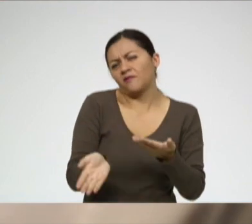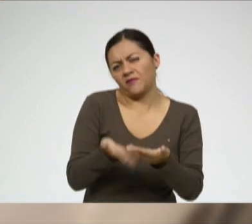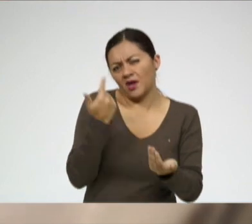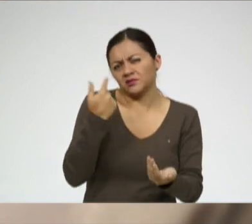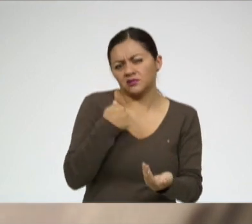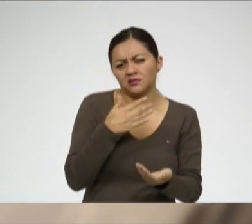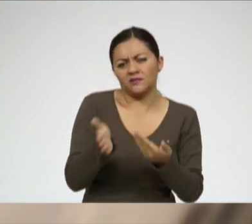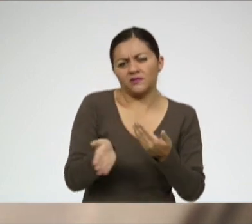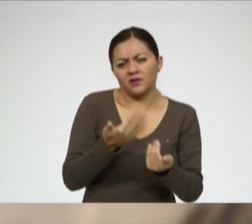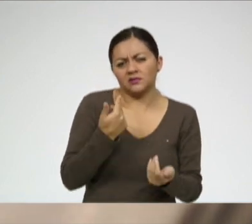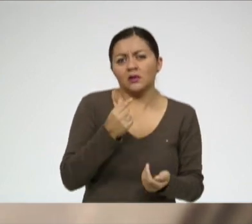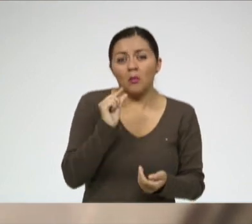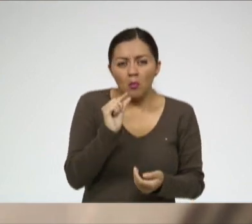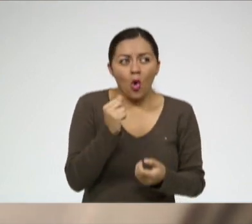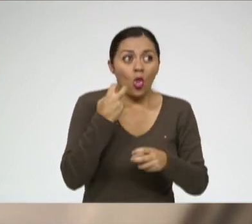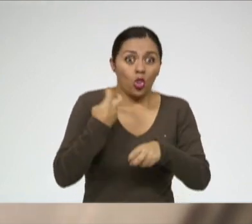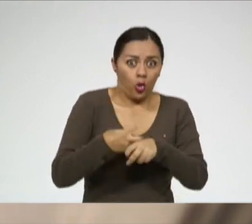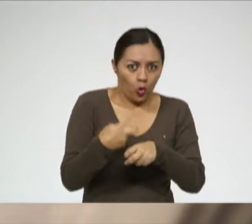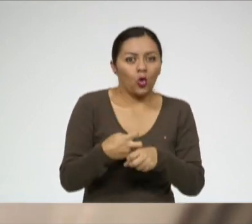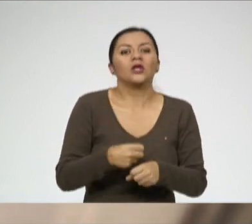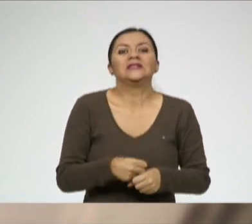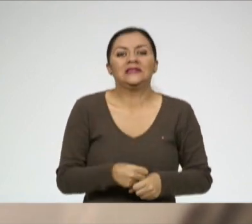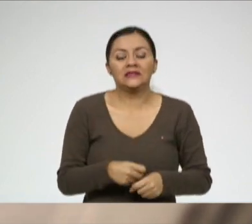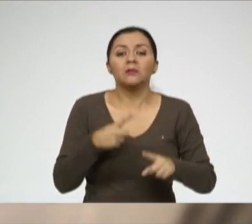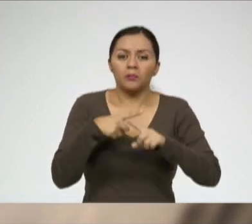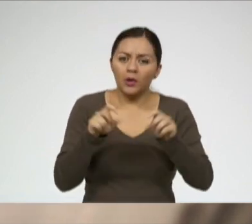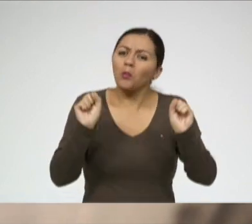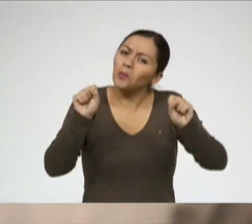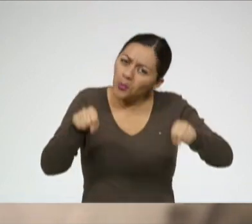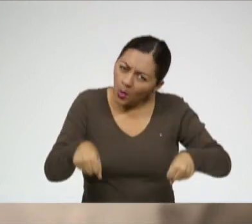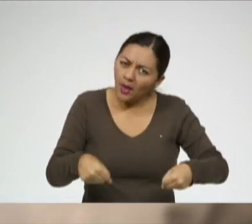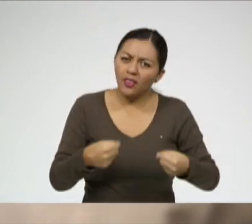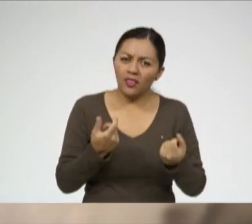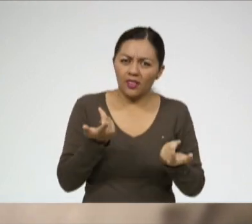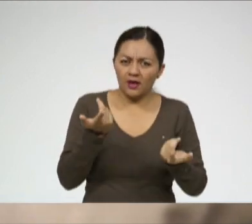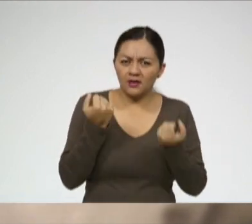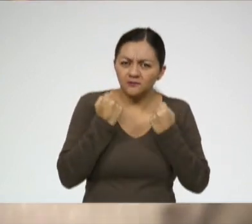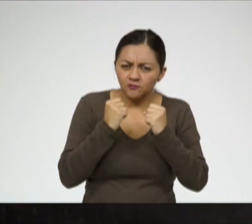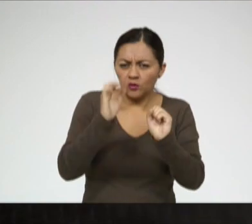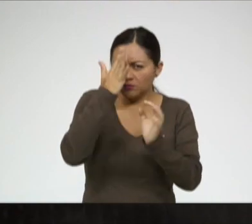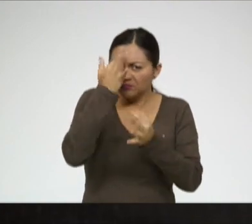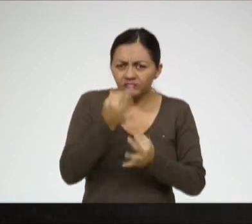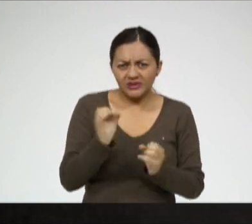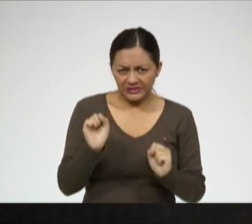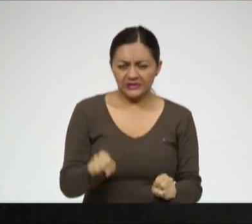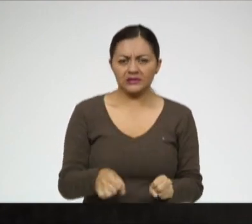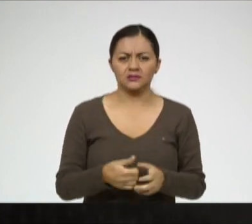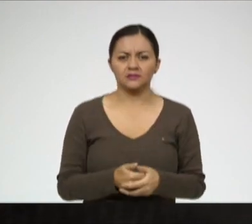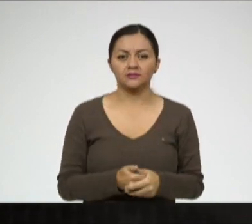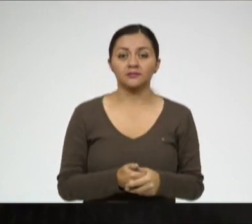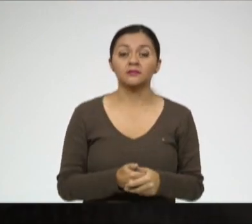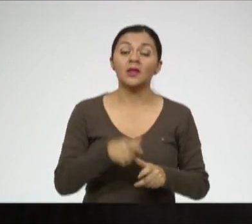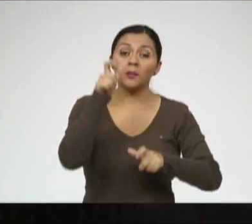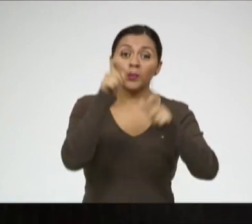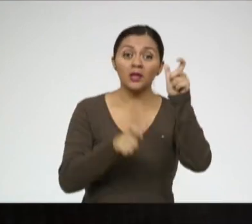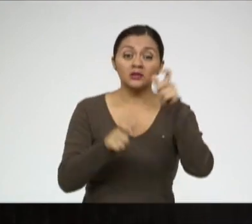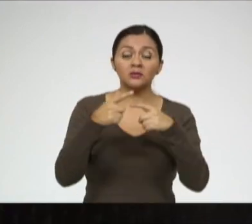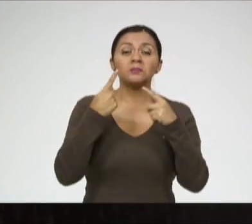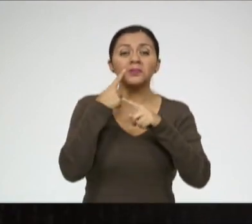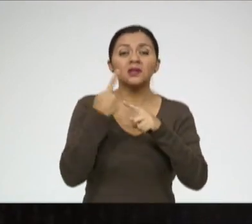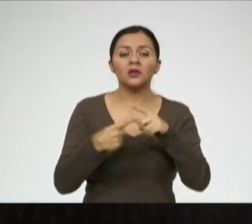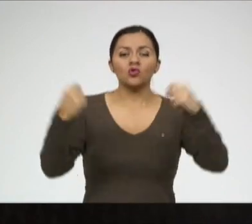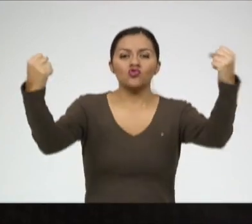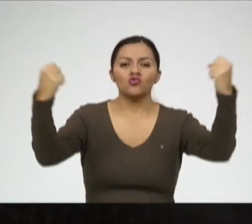O sea cuesta un poco pero es algo que está a la mano de todo el mundo quererlo hacer o poderlo hacer. La gente que va al gimnasio a querer bajar 10